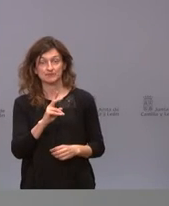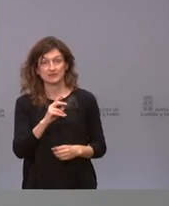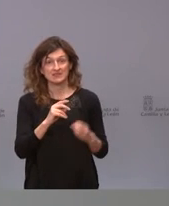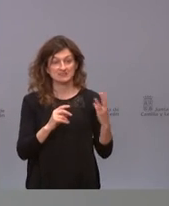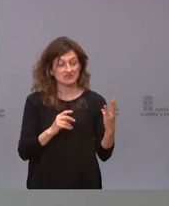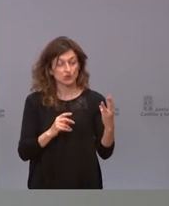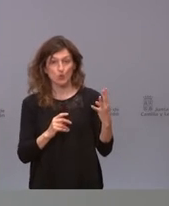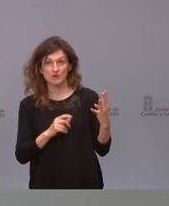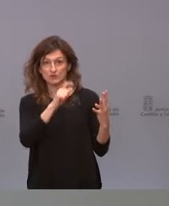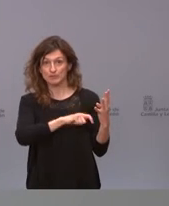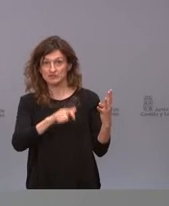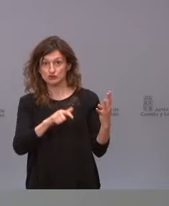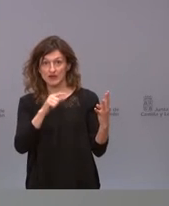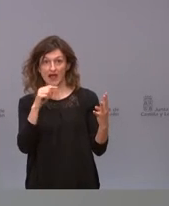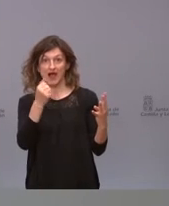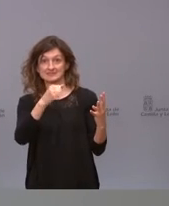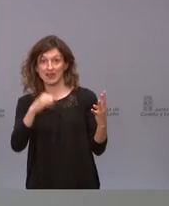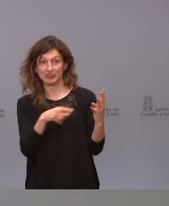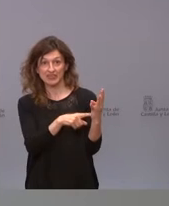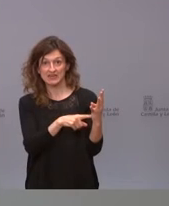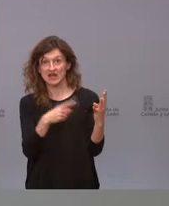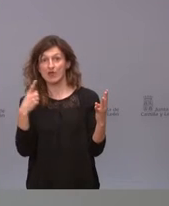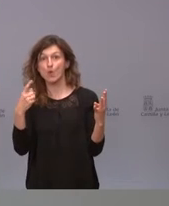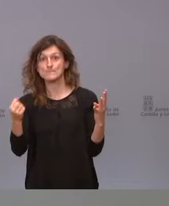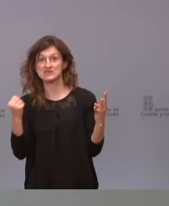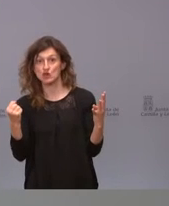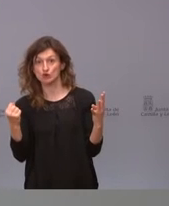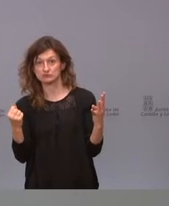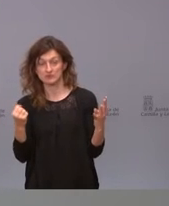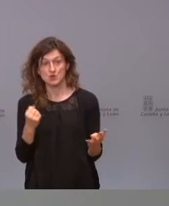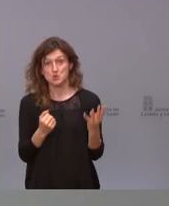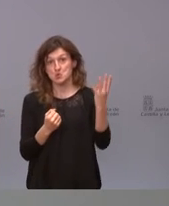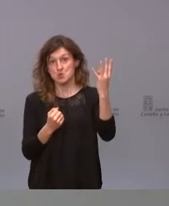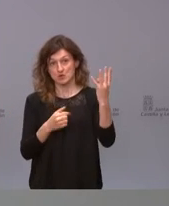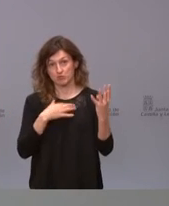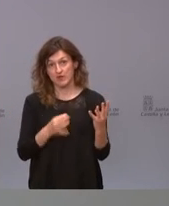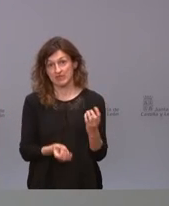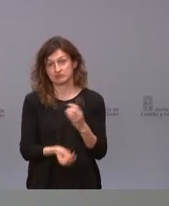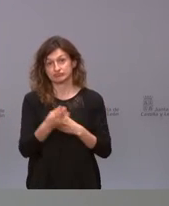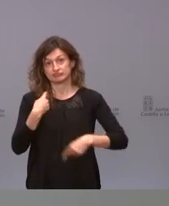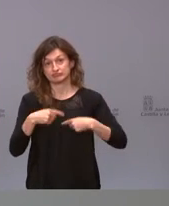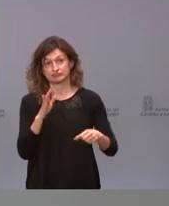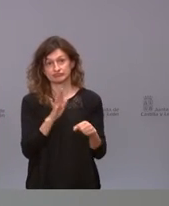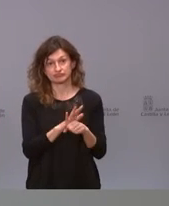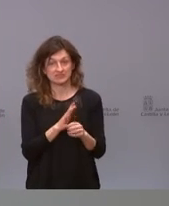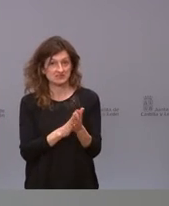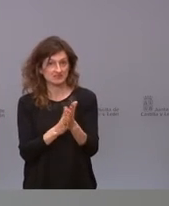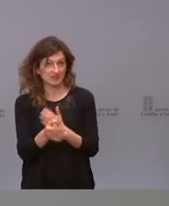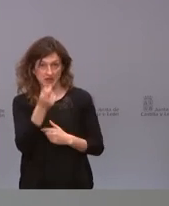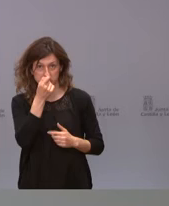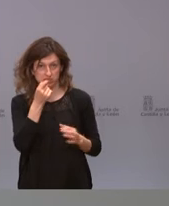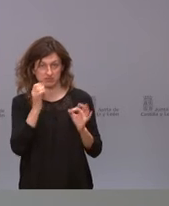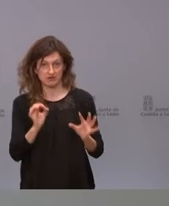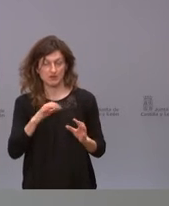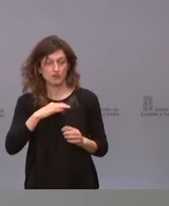o cuatro personas que reciben AstraZeneca del millón que lo recibe puede tener este evento y además es un evento que puede ser